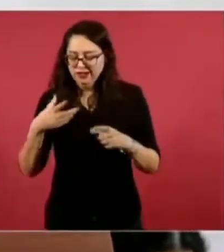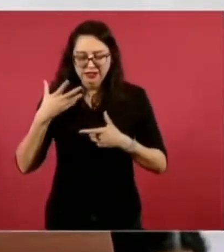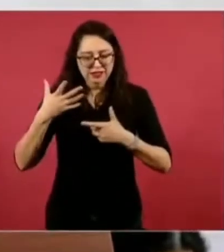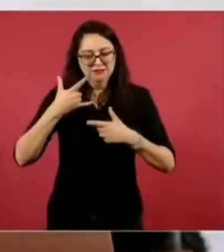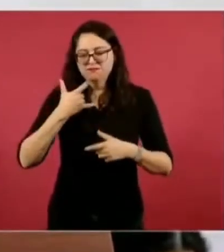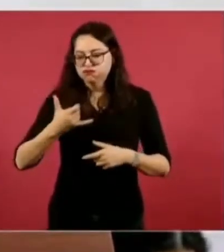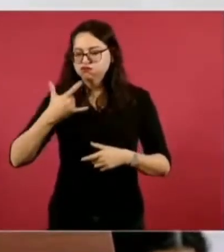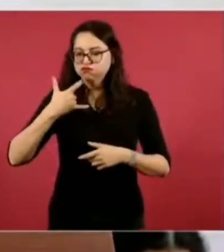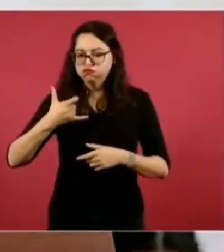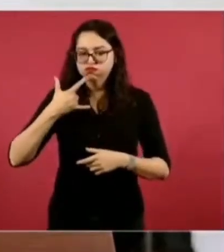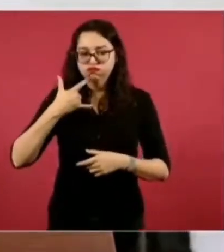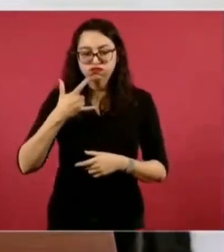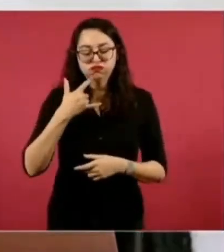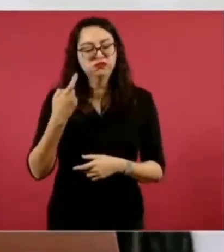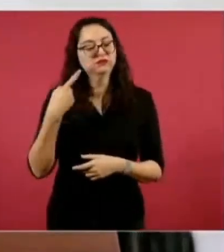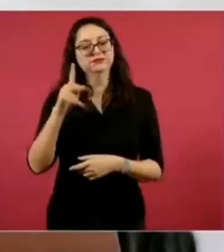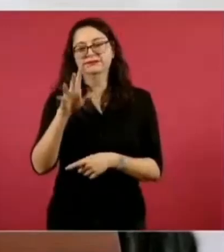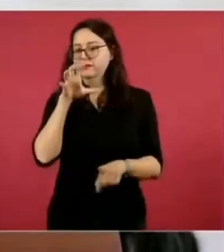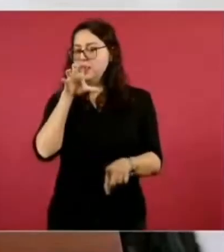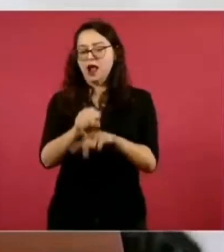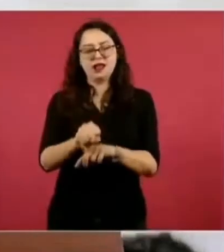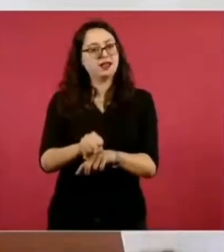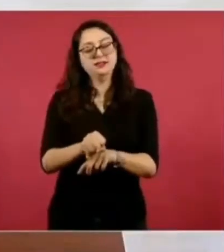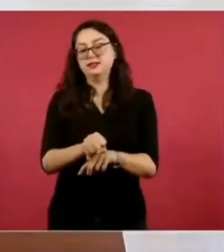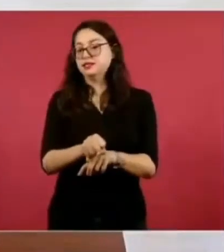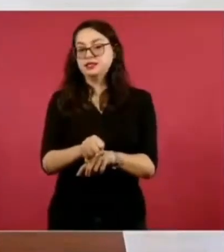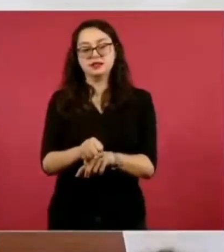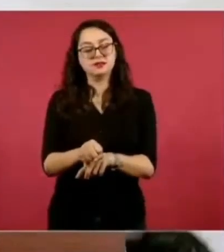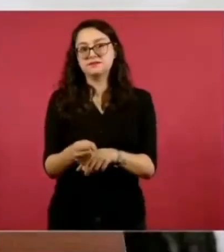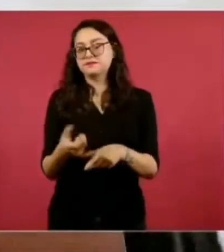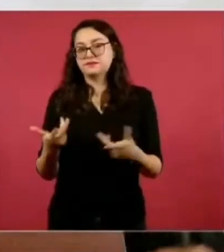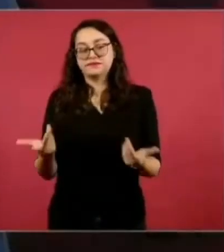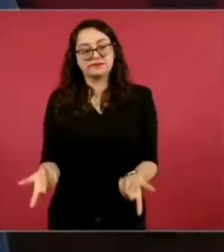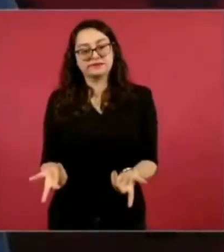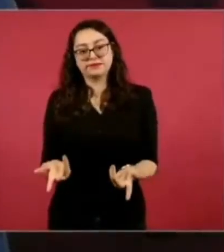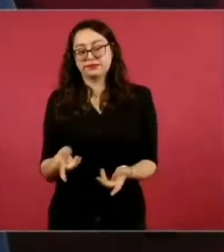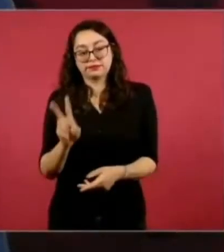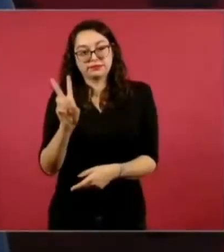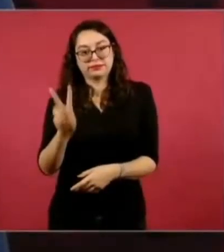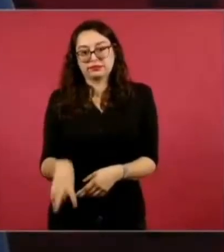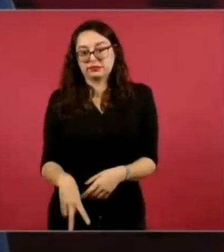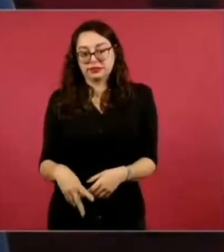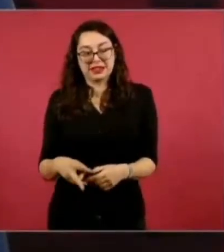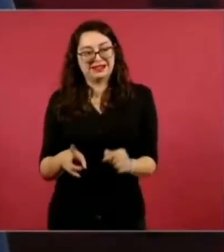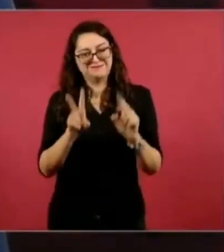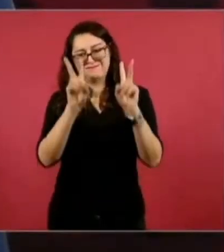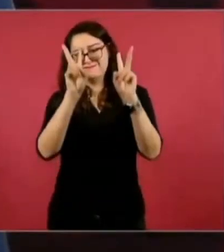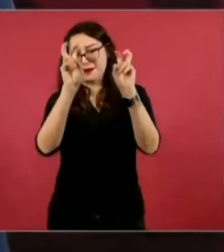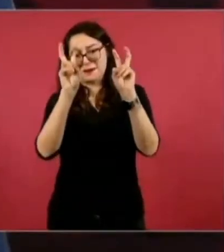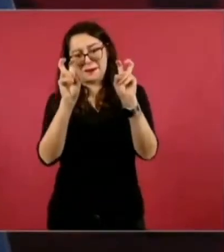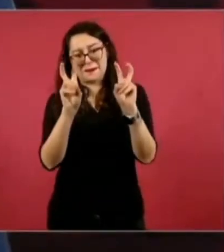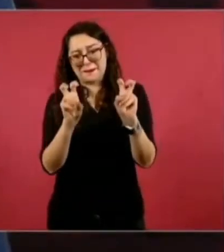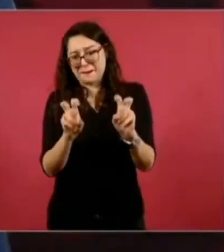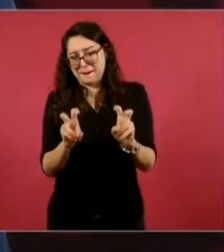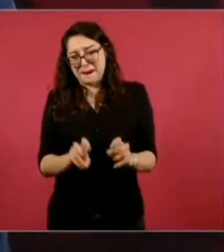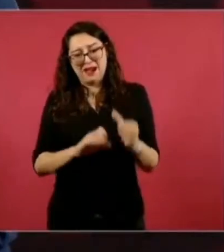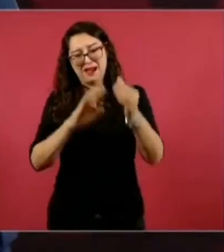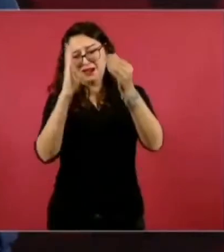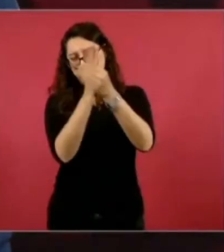muchos los expedientes,